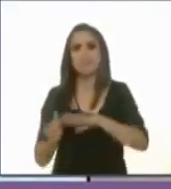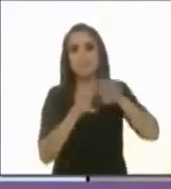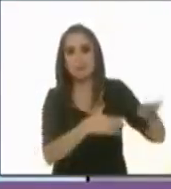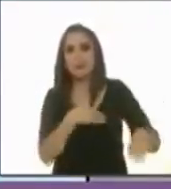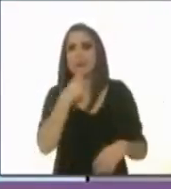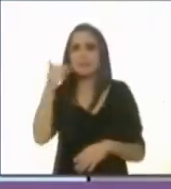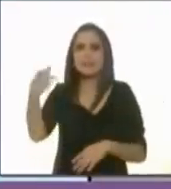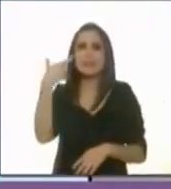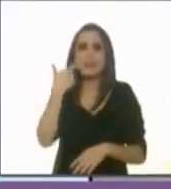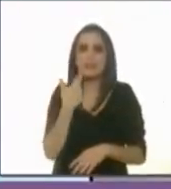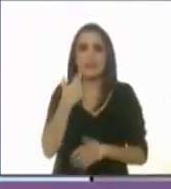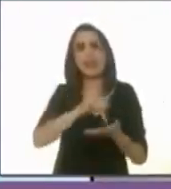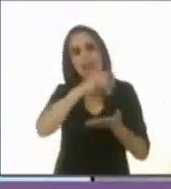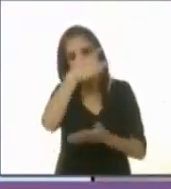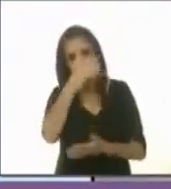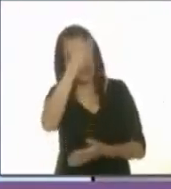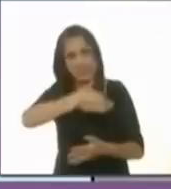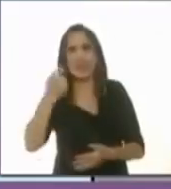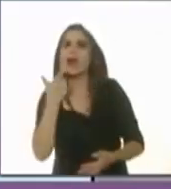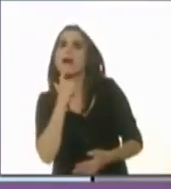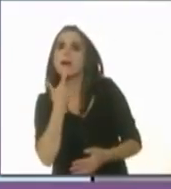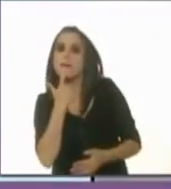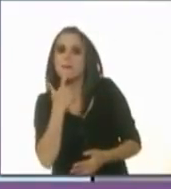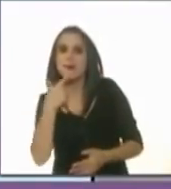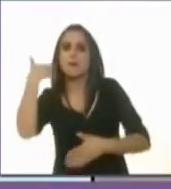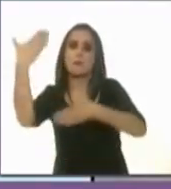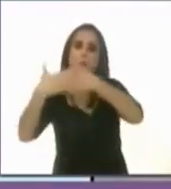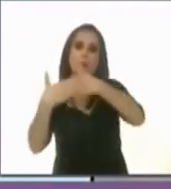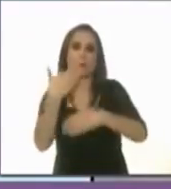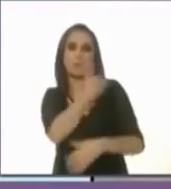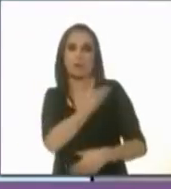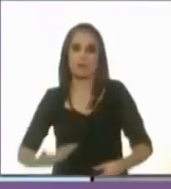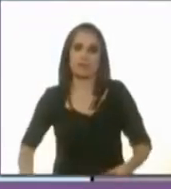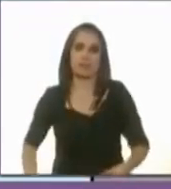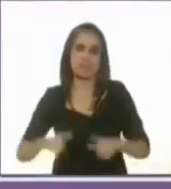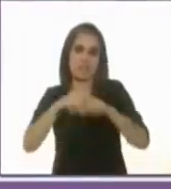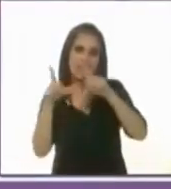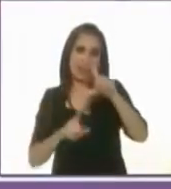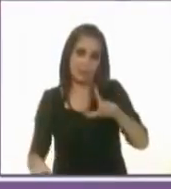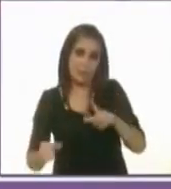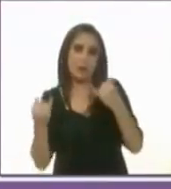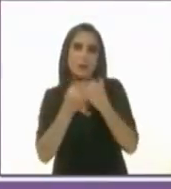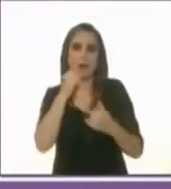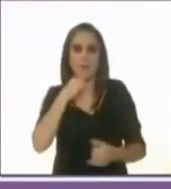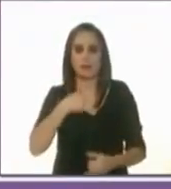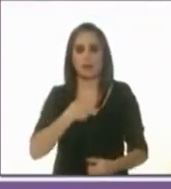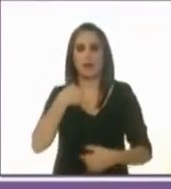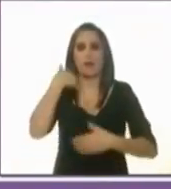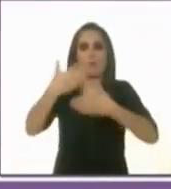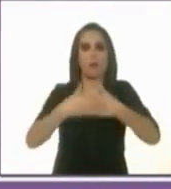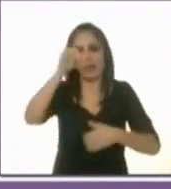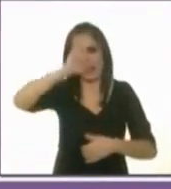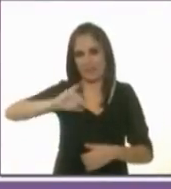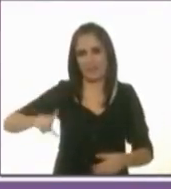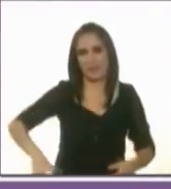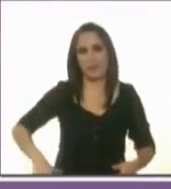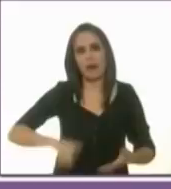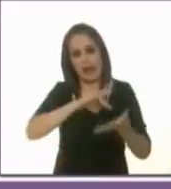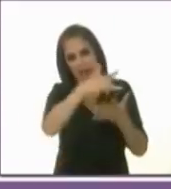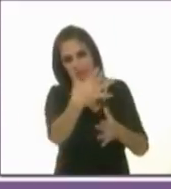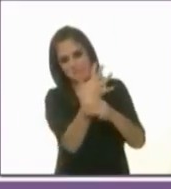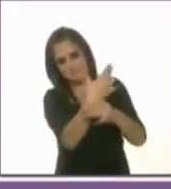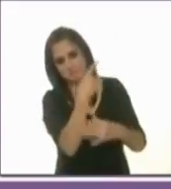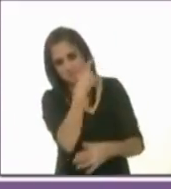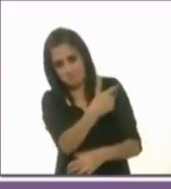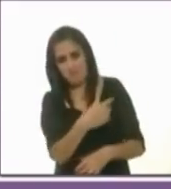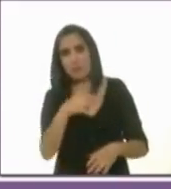a Marco, gracias por aceptar que Andrés Manuel López Obrador va a ser el próximo presidente de la República y voy a ser la próxima jefa de gobierno. Y te voy a decir